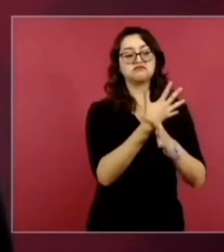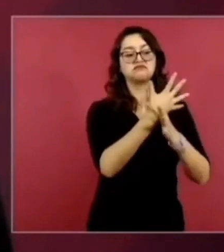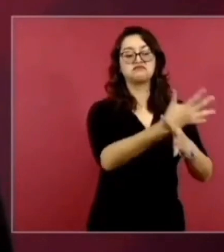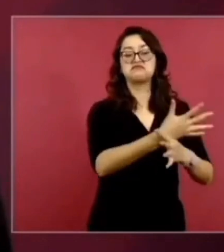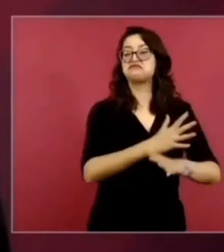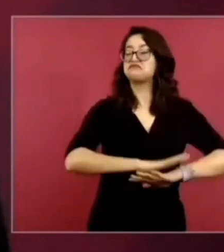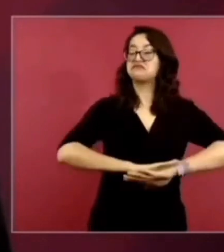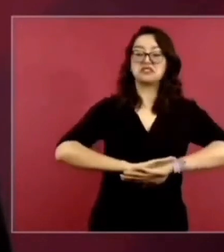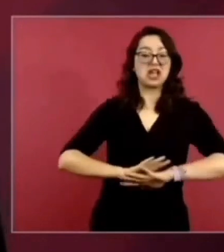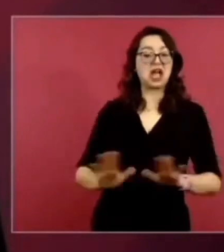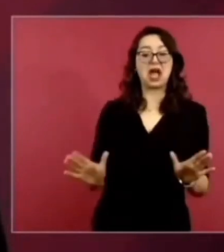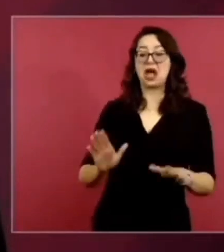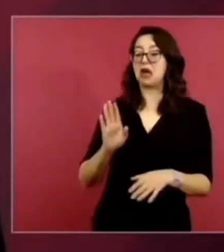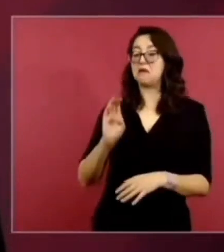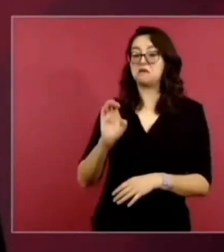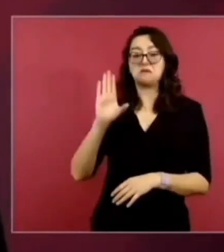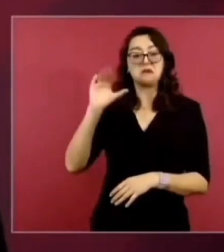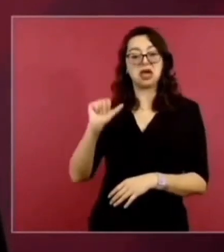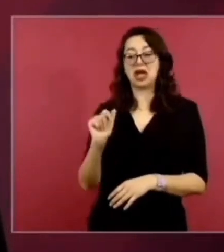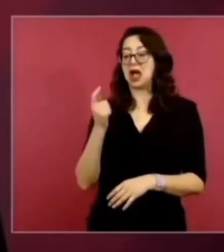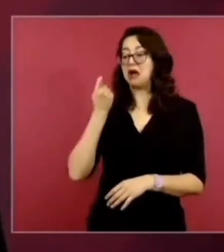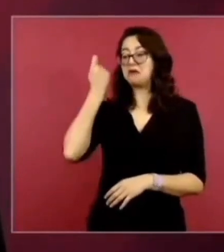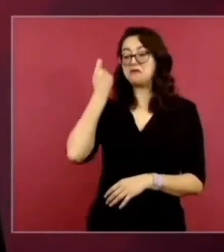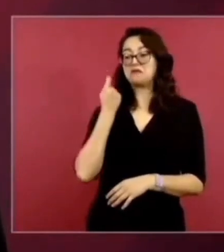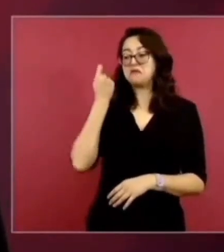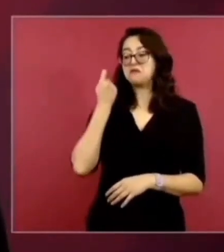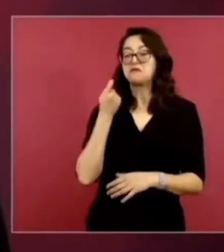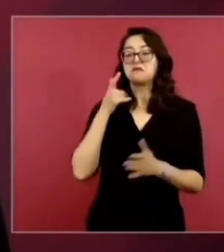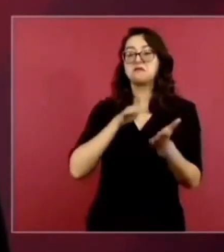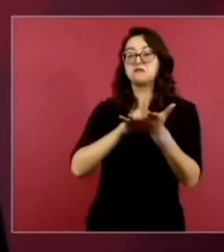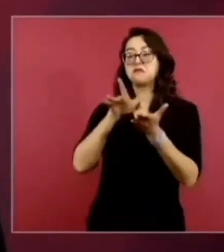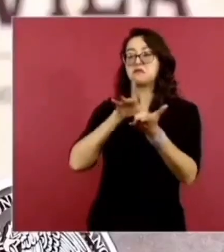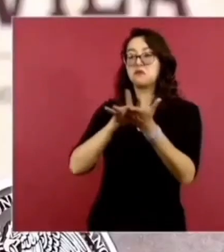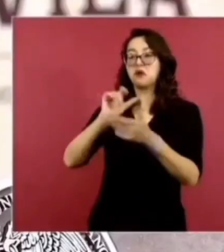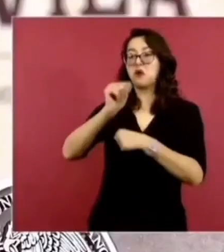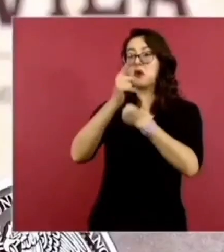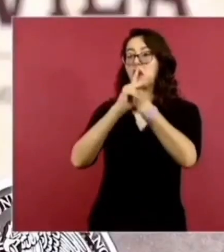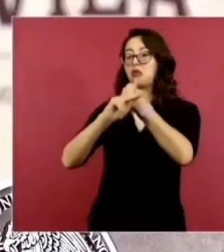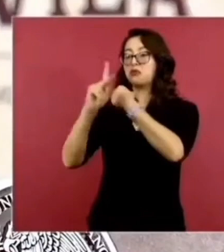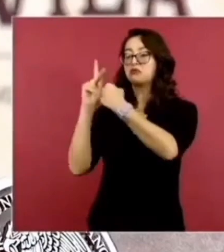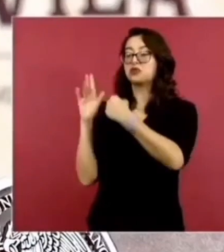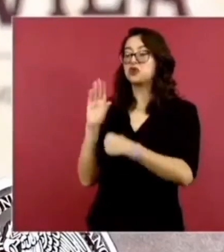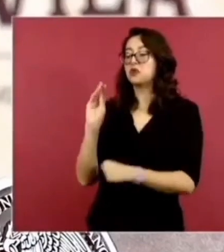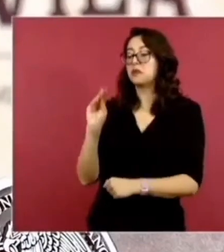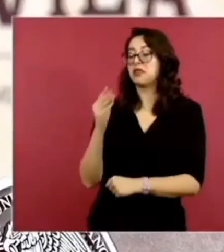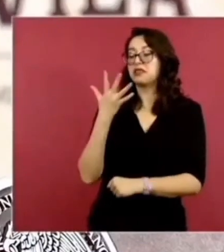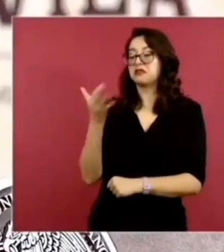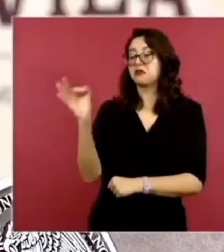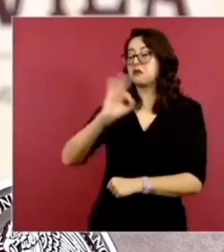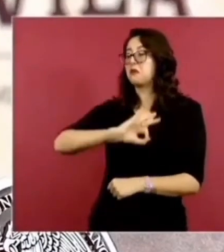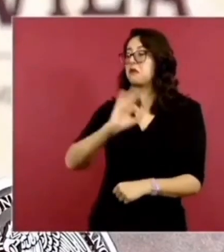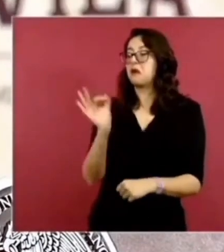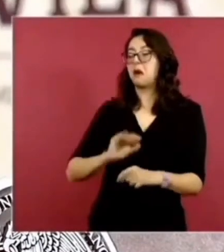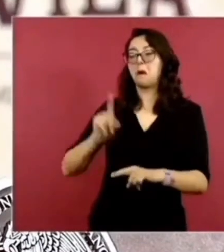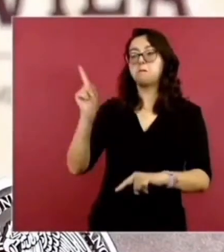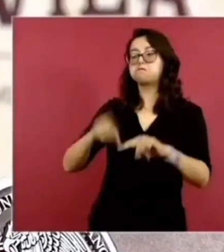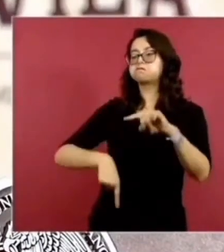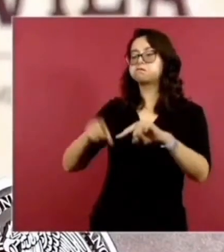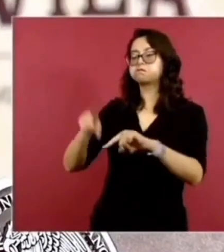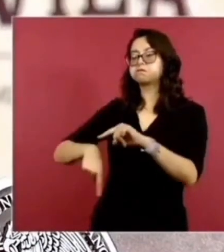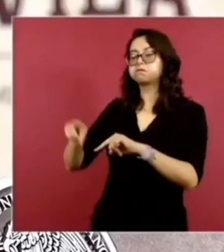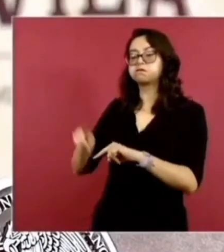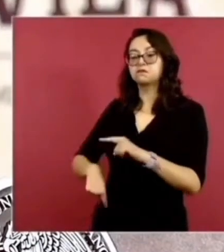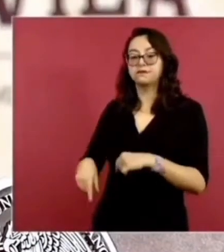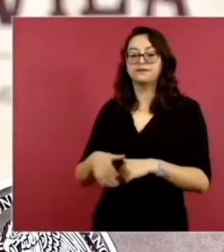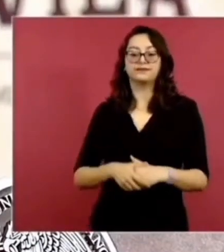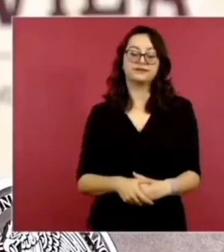de las becas para posgrado en el extranjero. Esta es una mentira. Es absolutamente falso. Ahí el